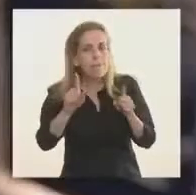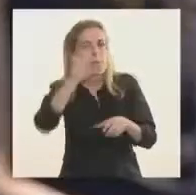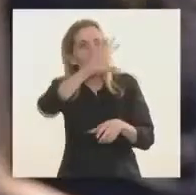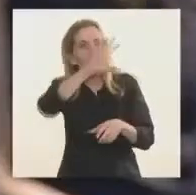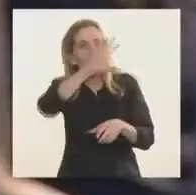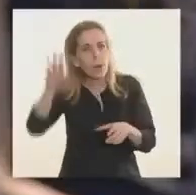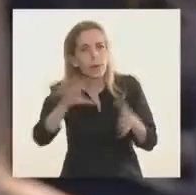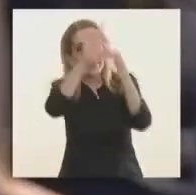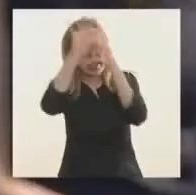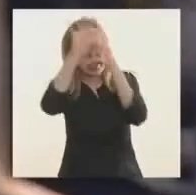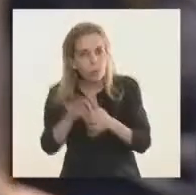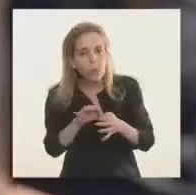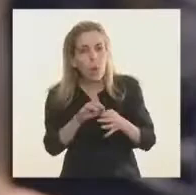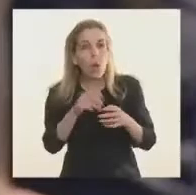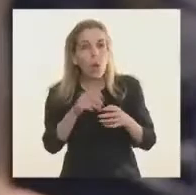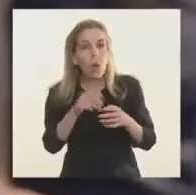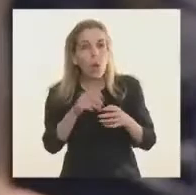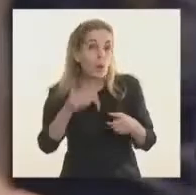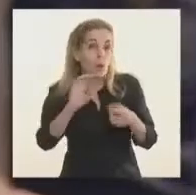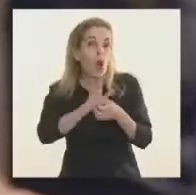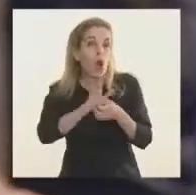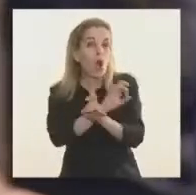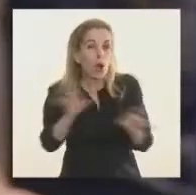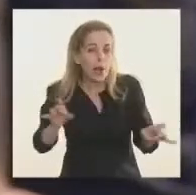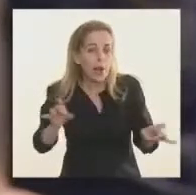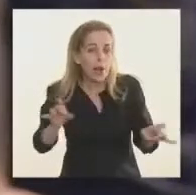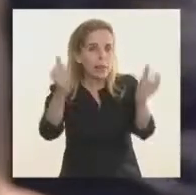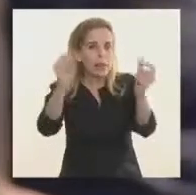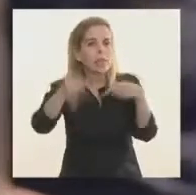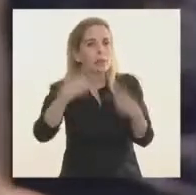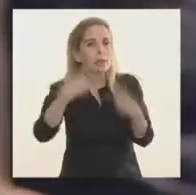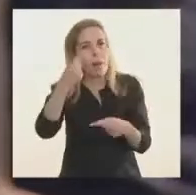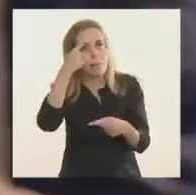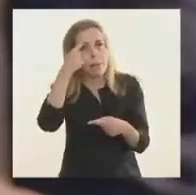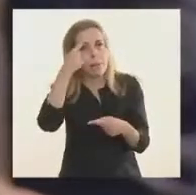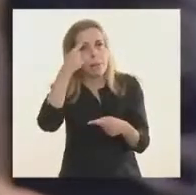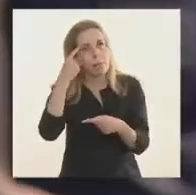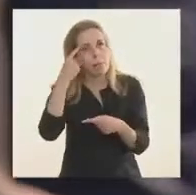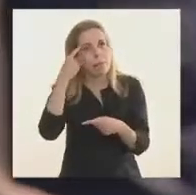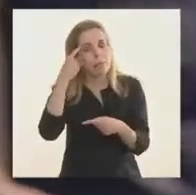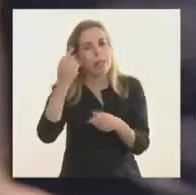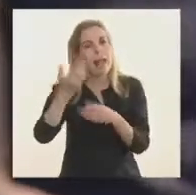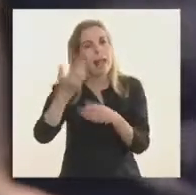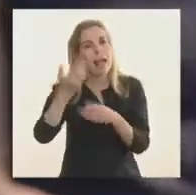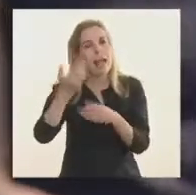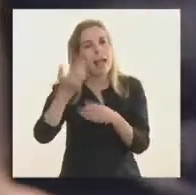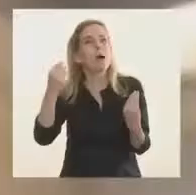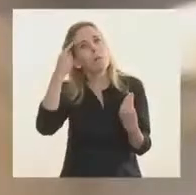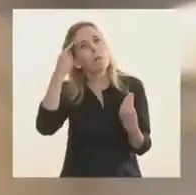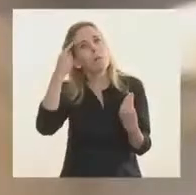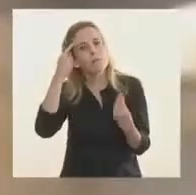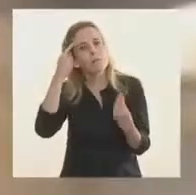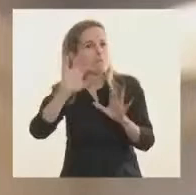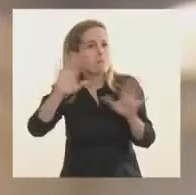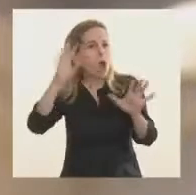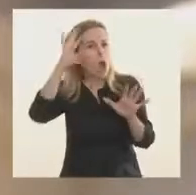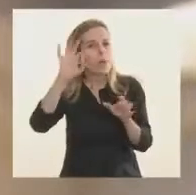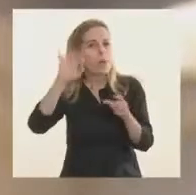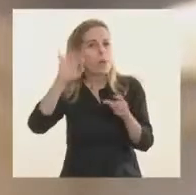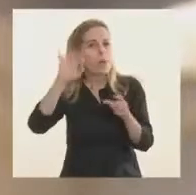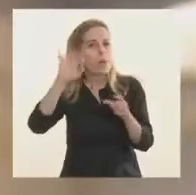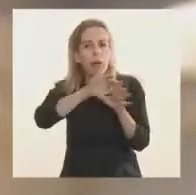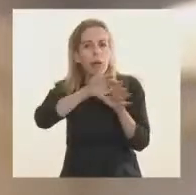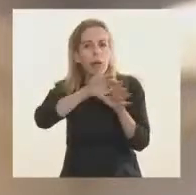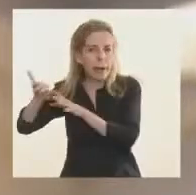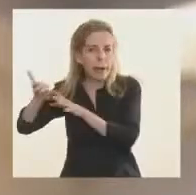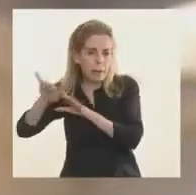lo que cuando esto pase nos va a hacer mirar hacia atrás y sin ninguna parcialidad política, ni sin